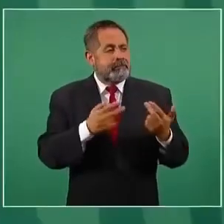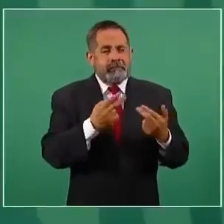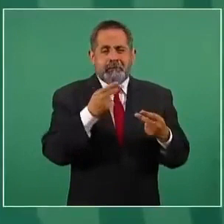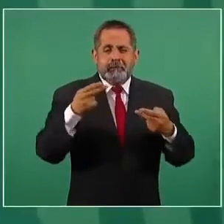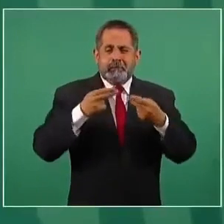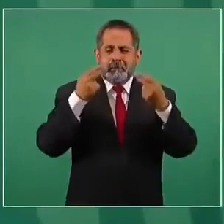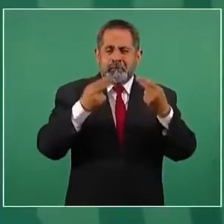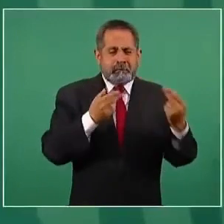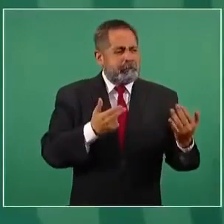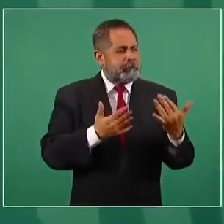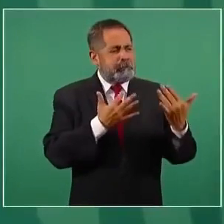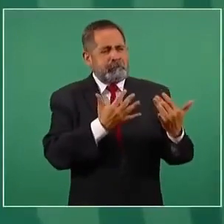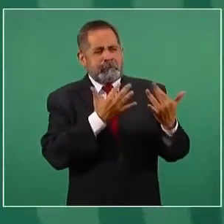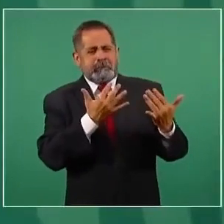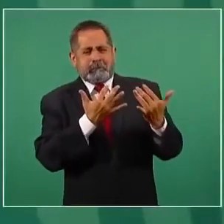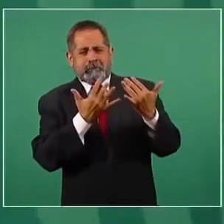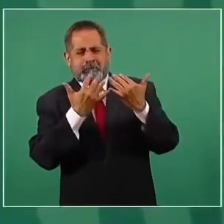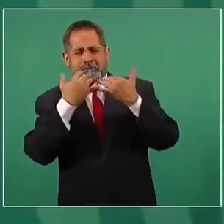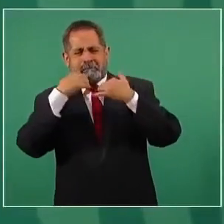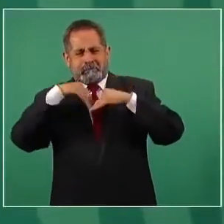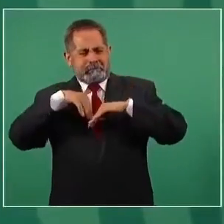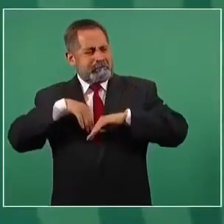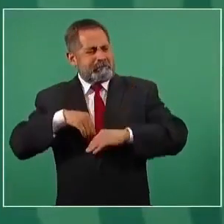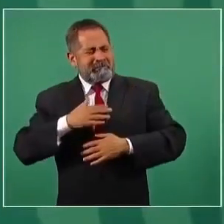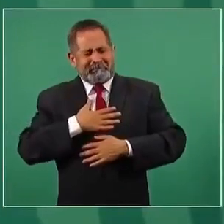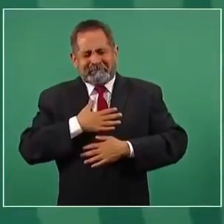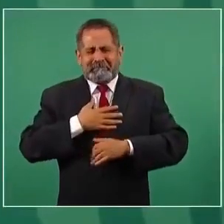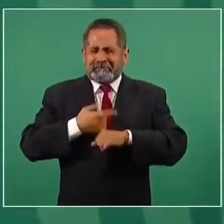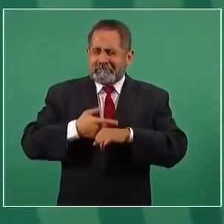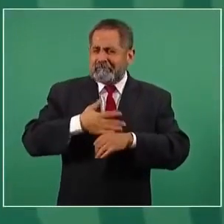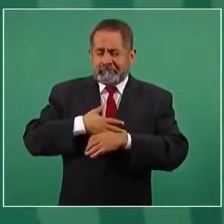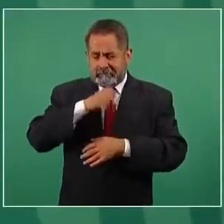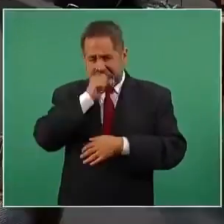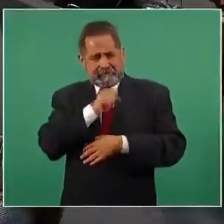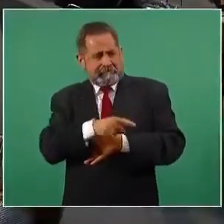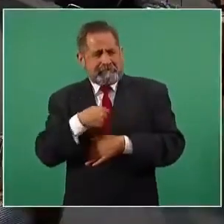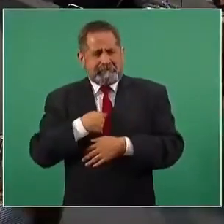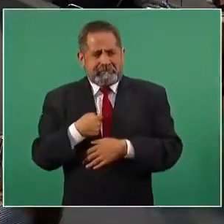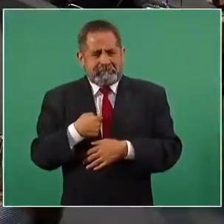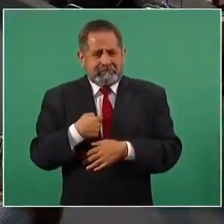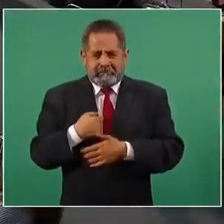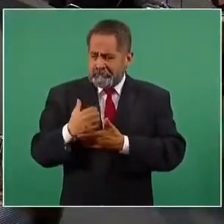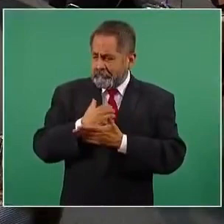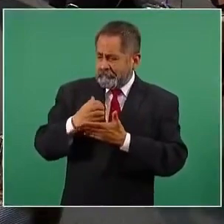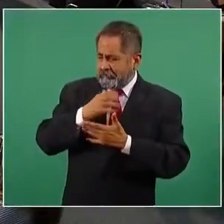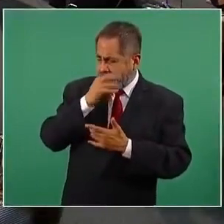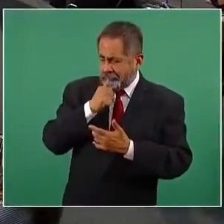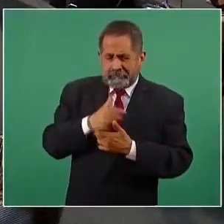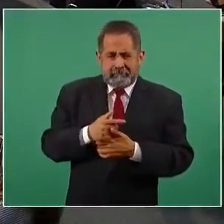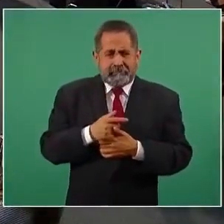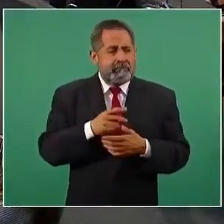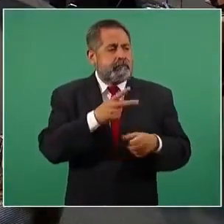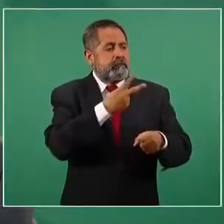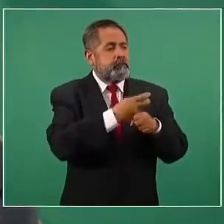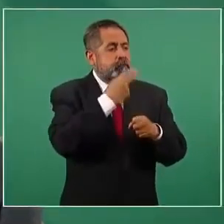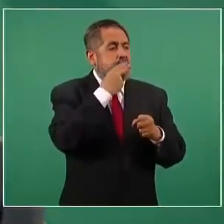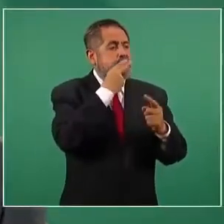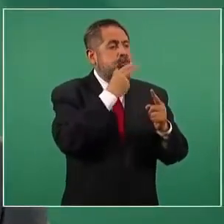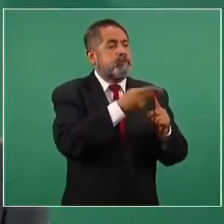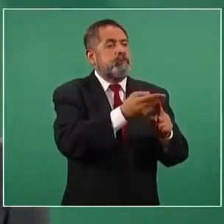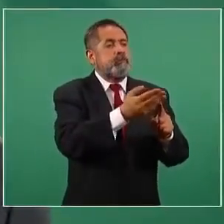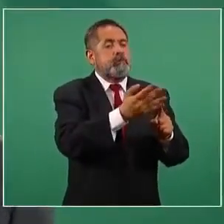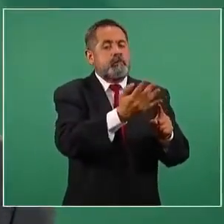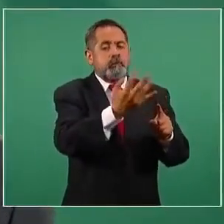humo a las personas no fumadoras, causándoles daños también irreparables por el consumo de tabaco de segunda mano, como se